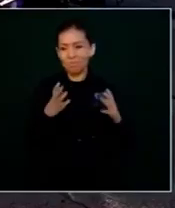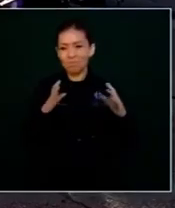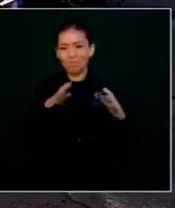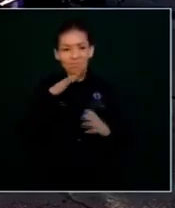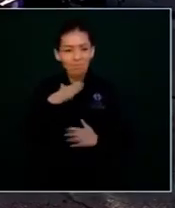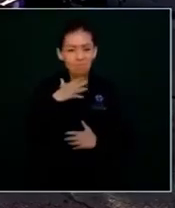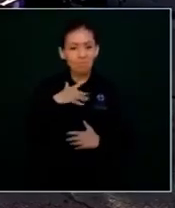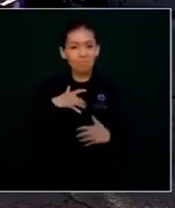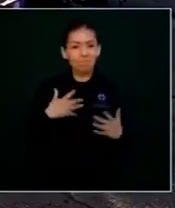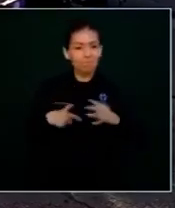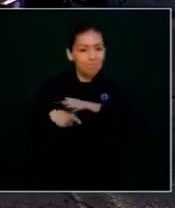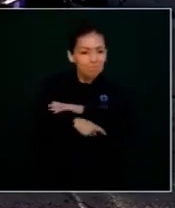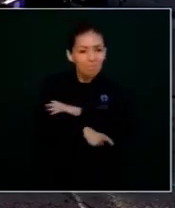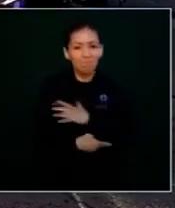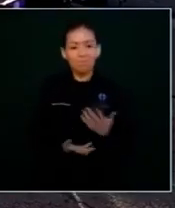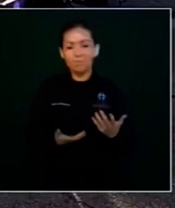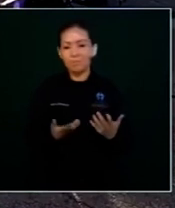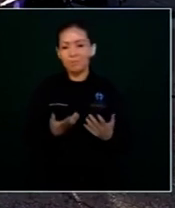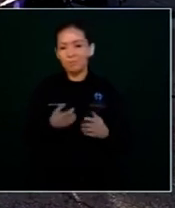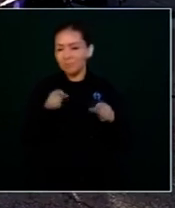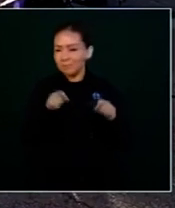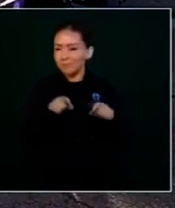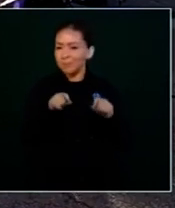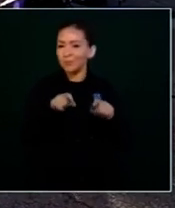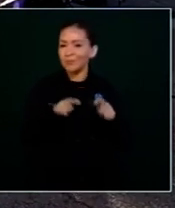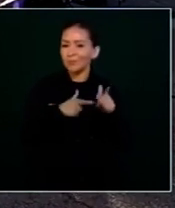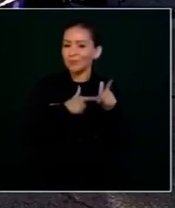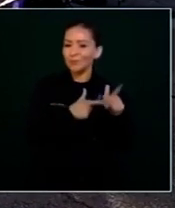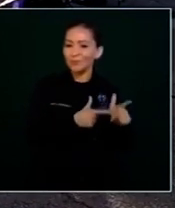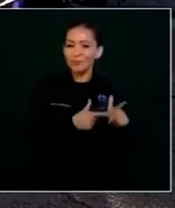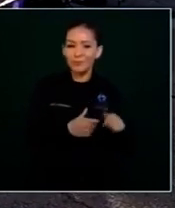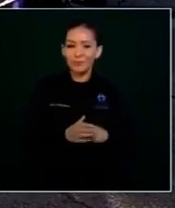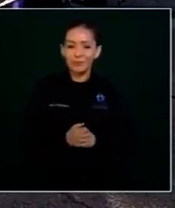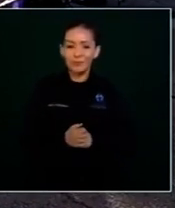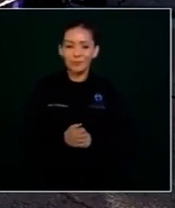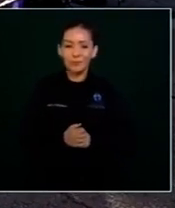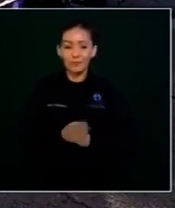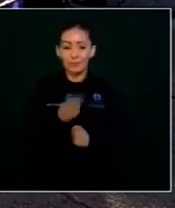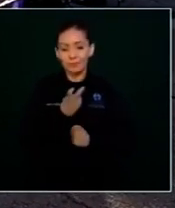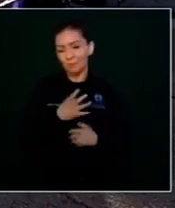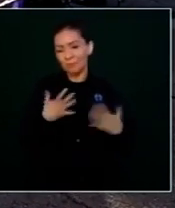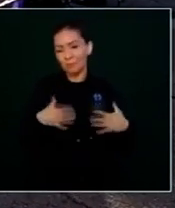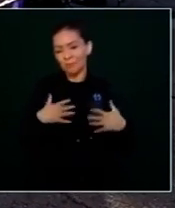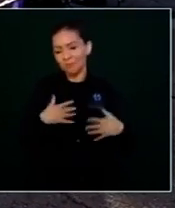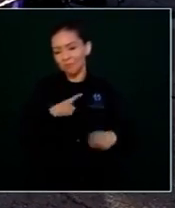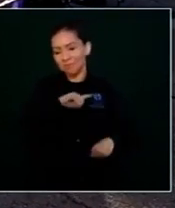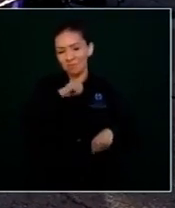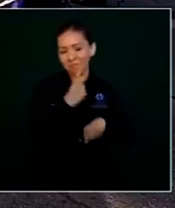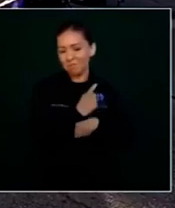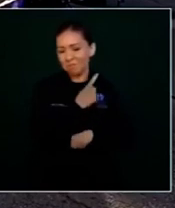sigue imperando, que es el principal problema del país.